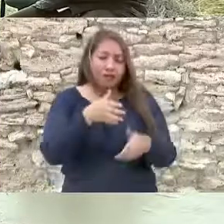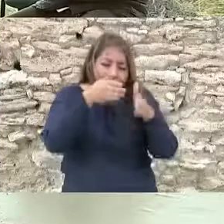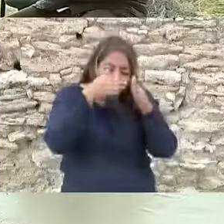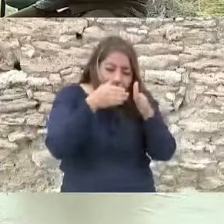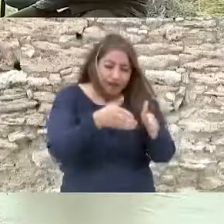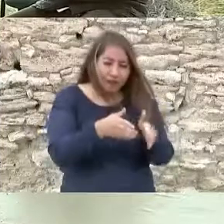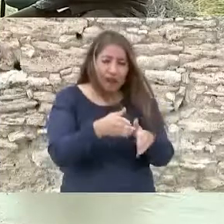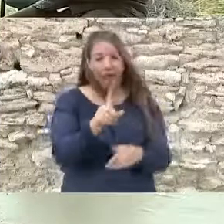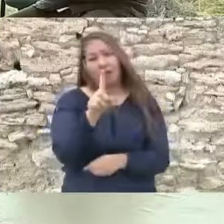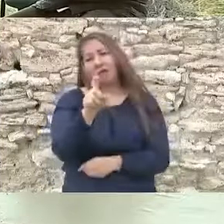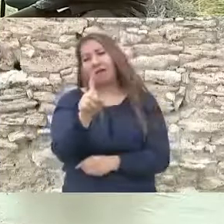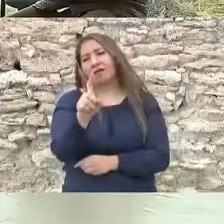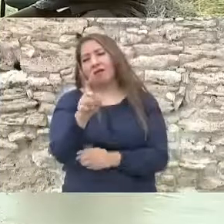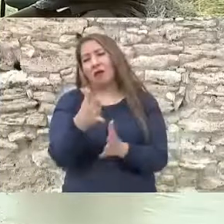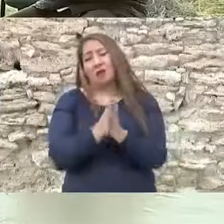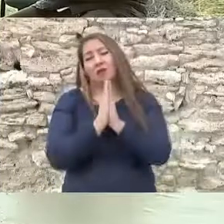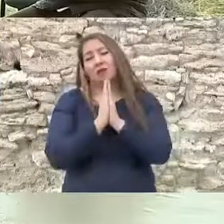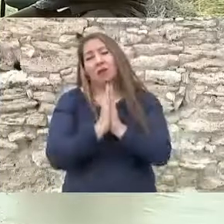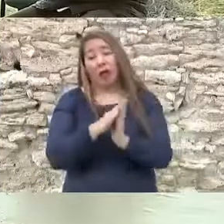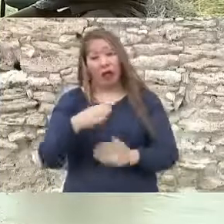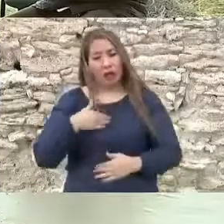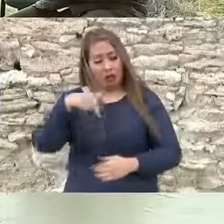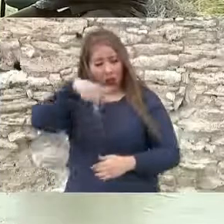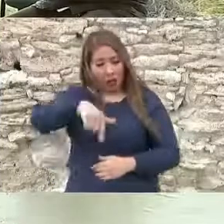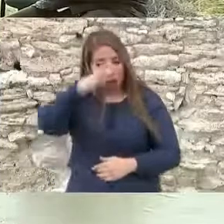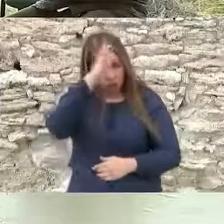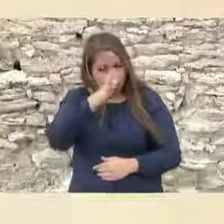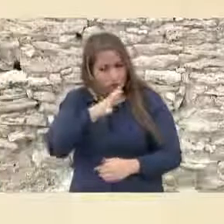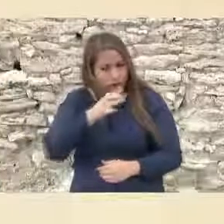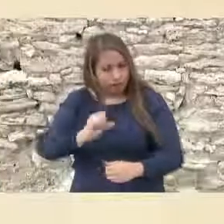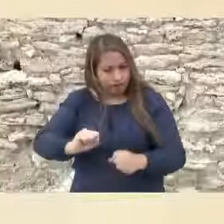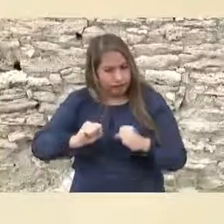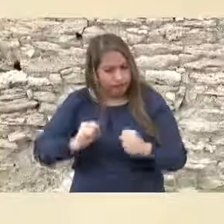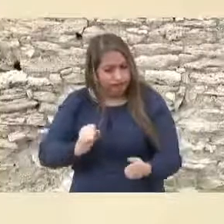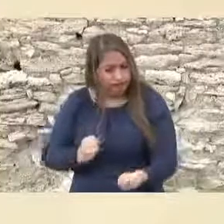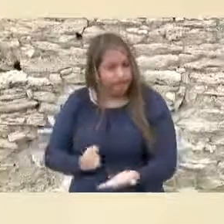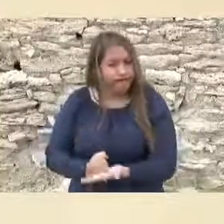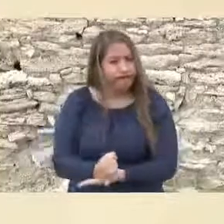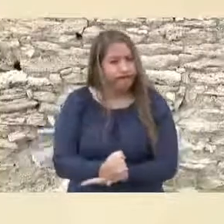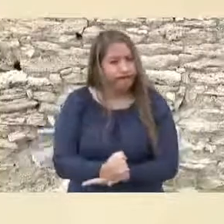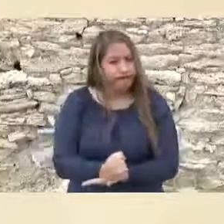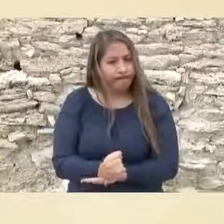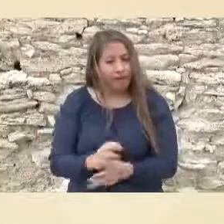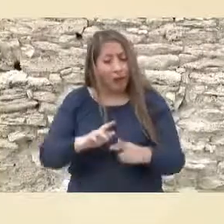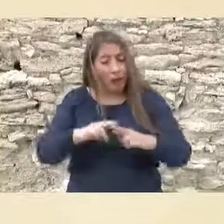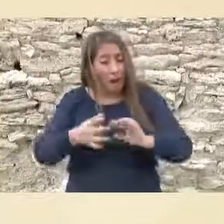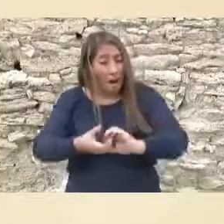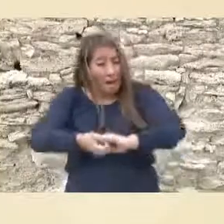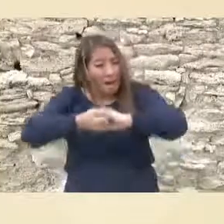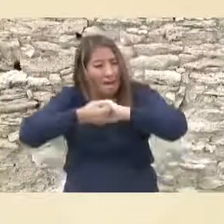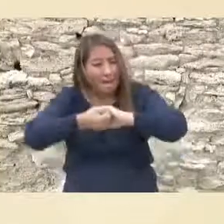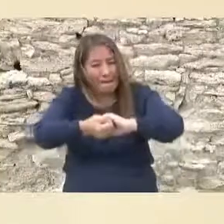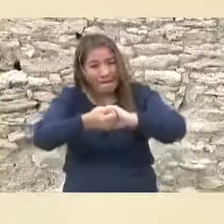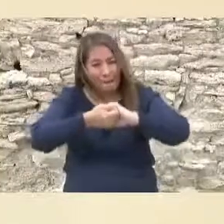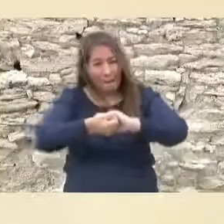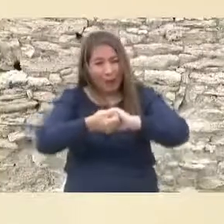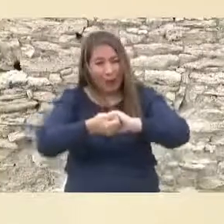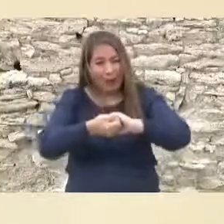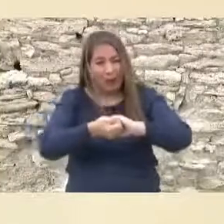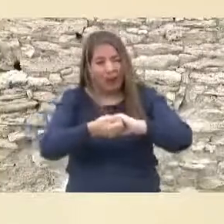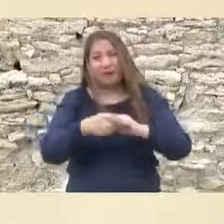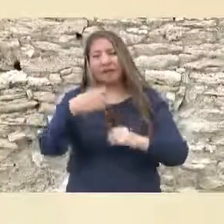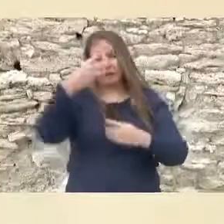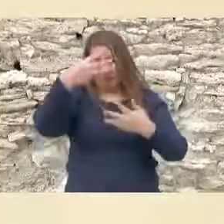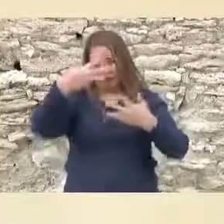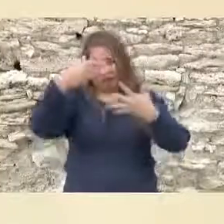del agua. Le reitero que en Coahuila estamos decididos a sostener una relación de mayor coordinación entre los